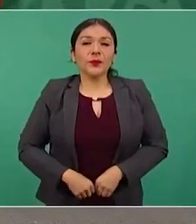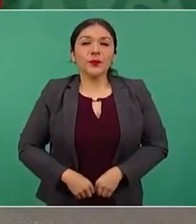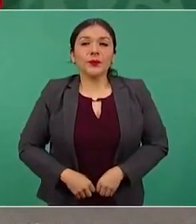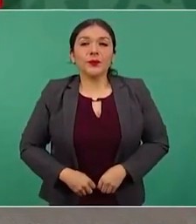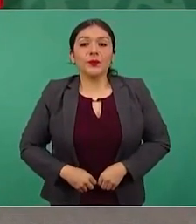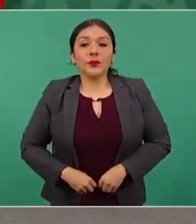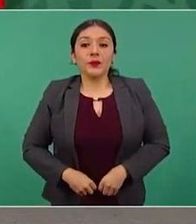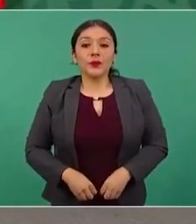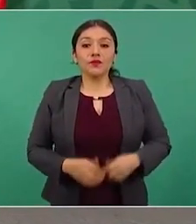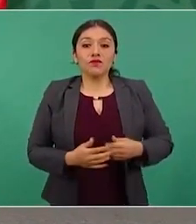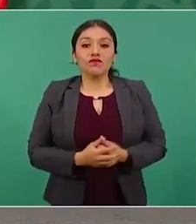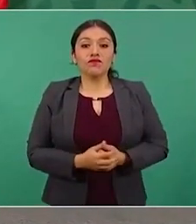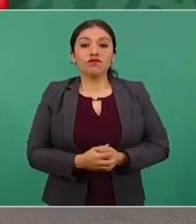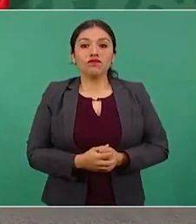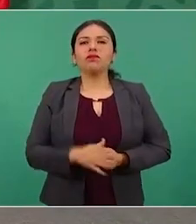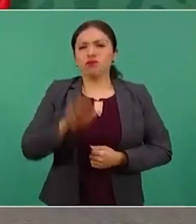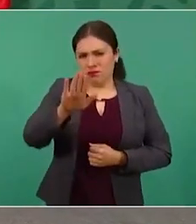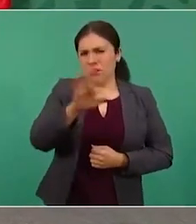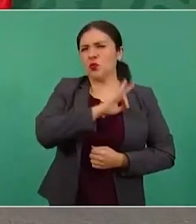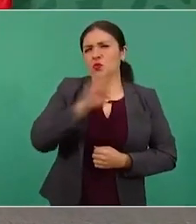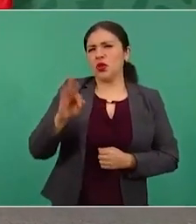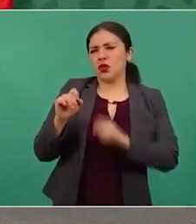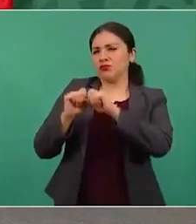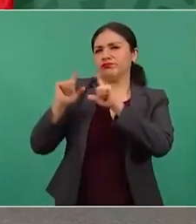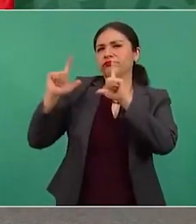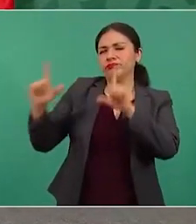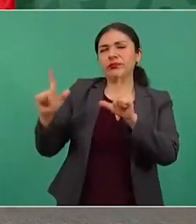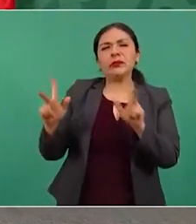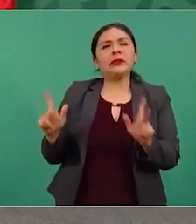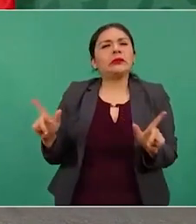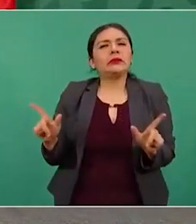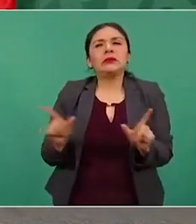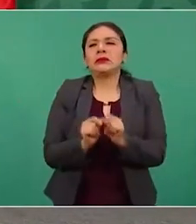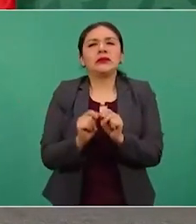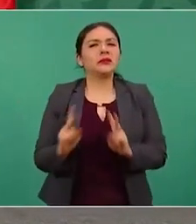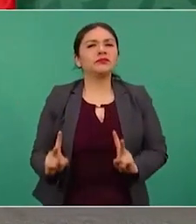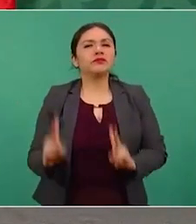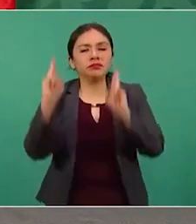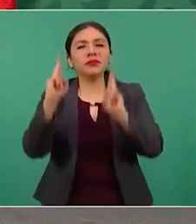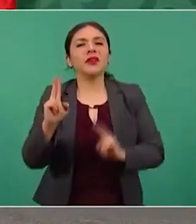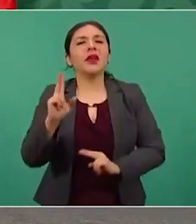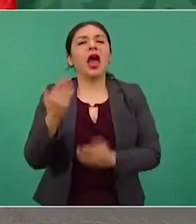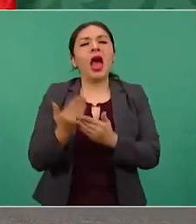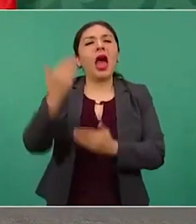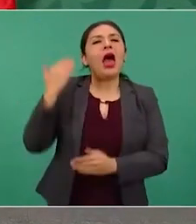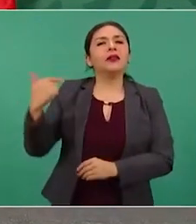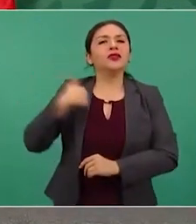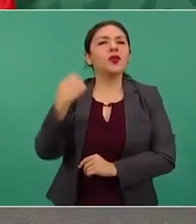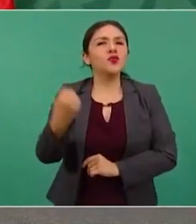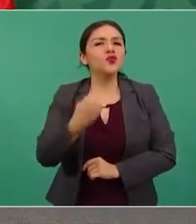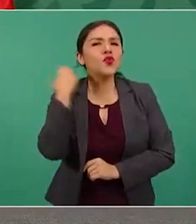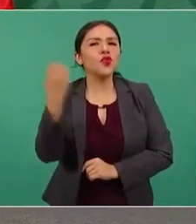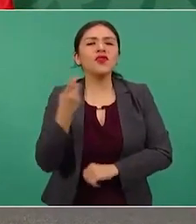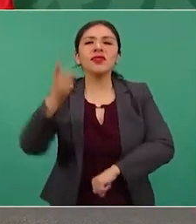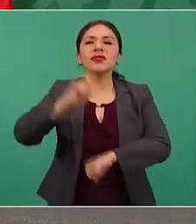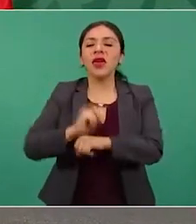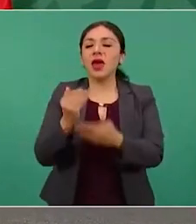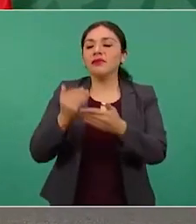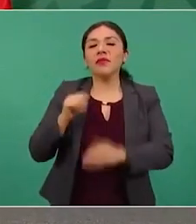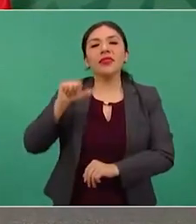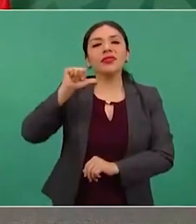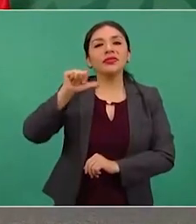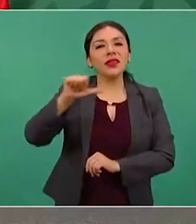¿Por qué no pones un fragmento de mi discurso del día 16